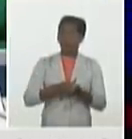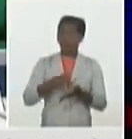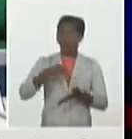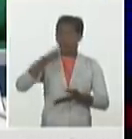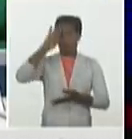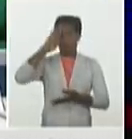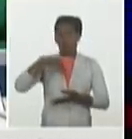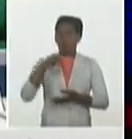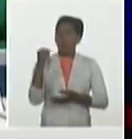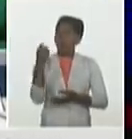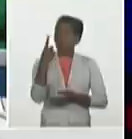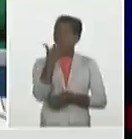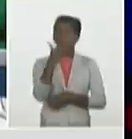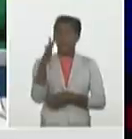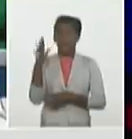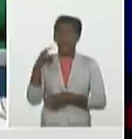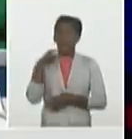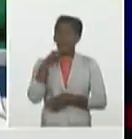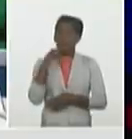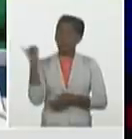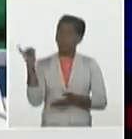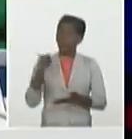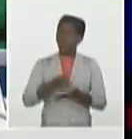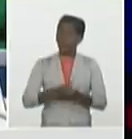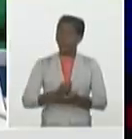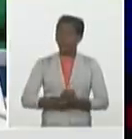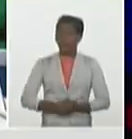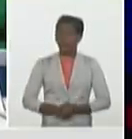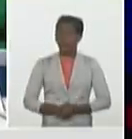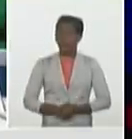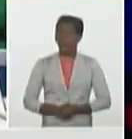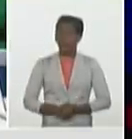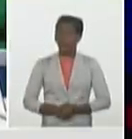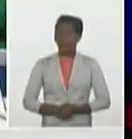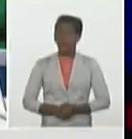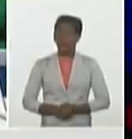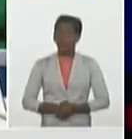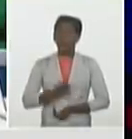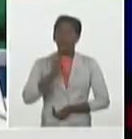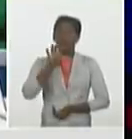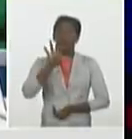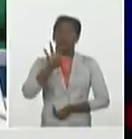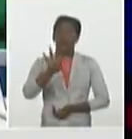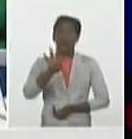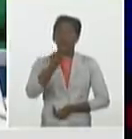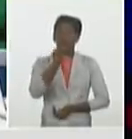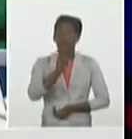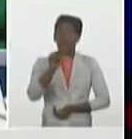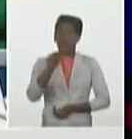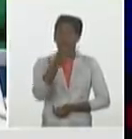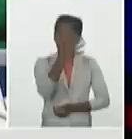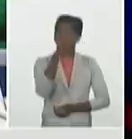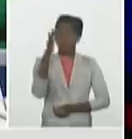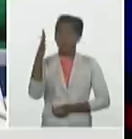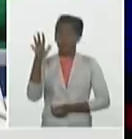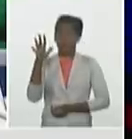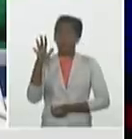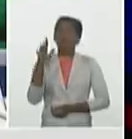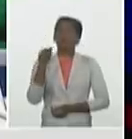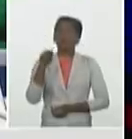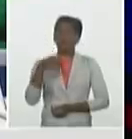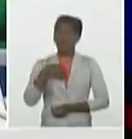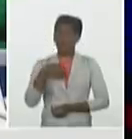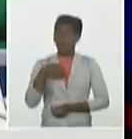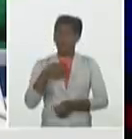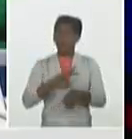se diagnosticaron cuatro extranjeros con COVID-19 la turista rusa que ya nos